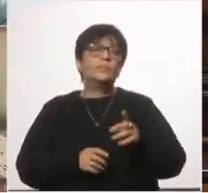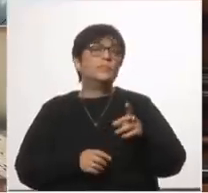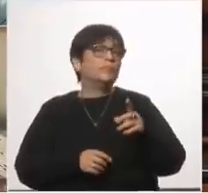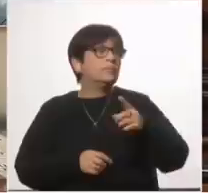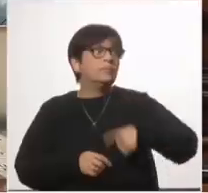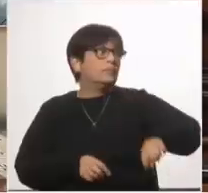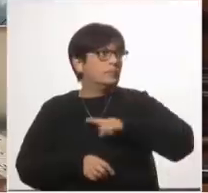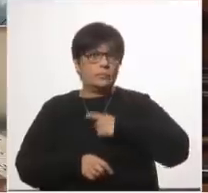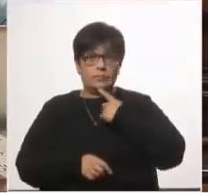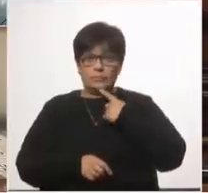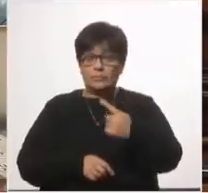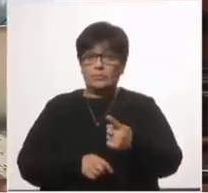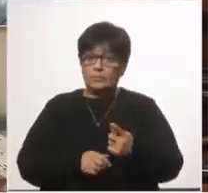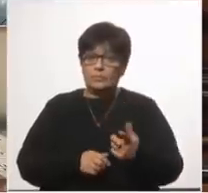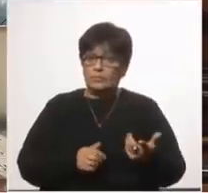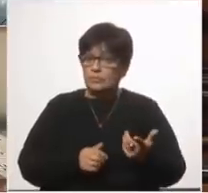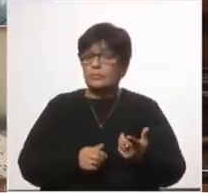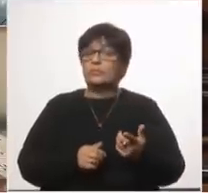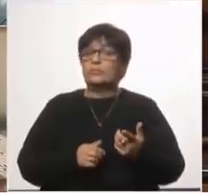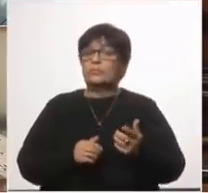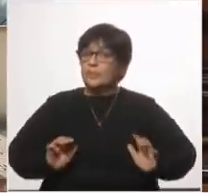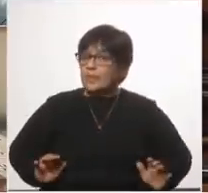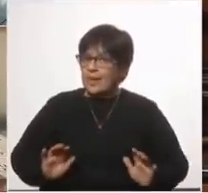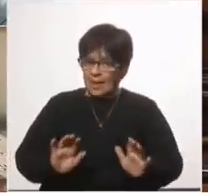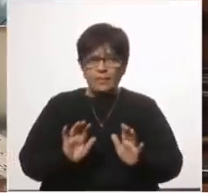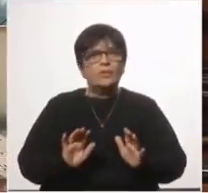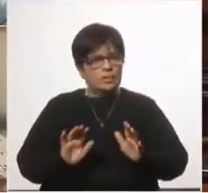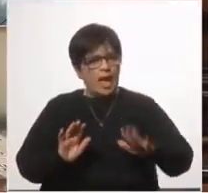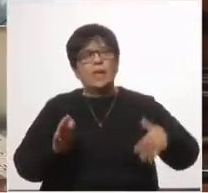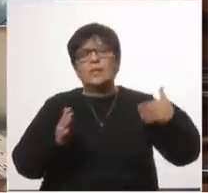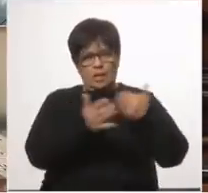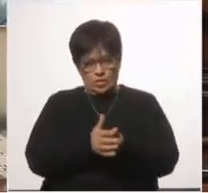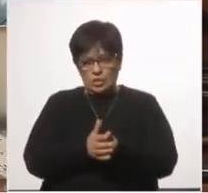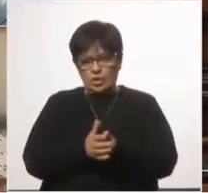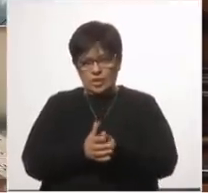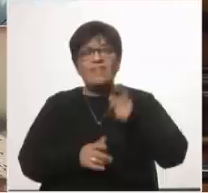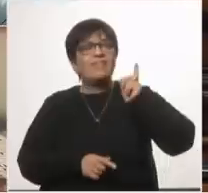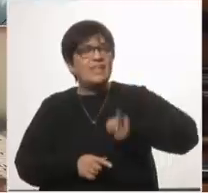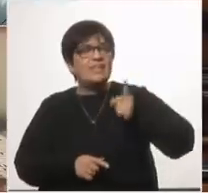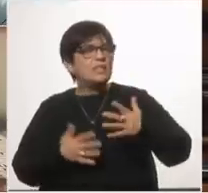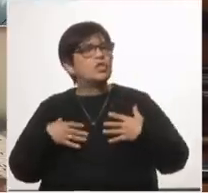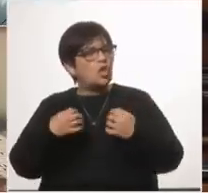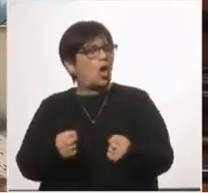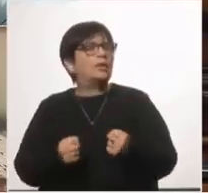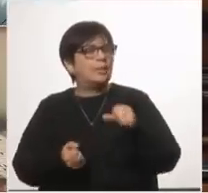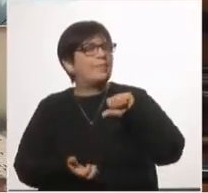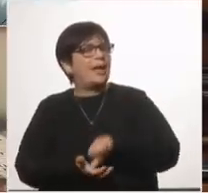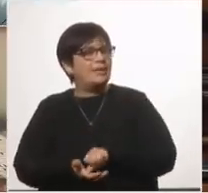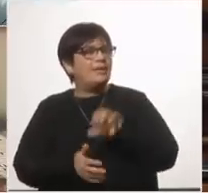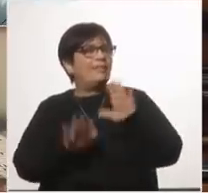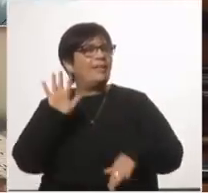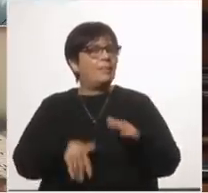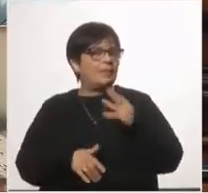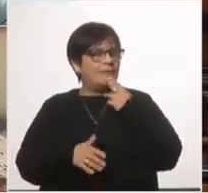nosotros decimos decimos sostenemos que la estrategia sanitaria del país fue víctima del ajuste